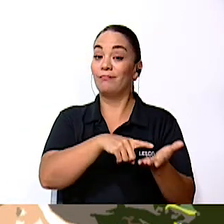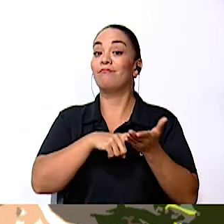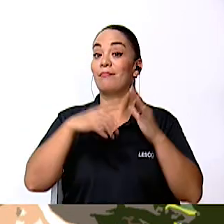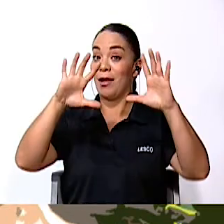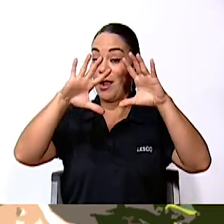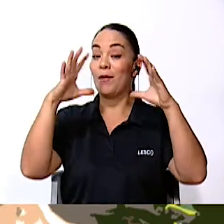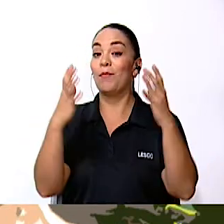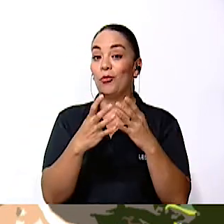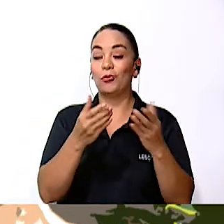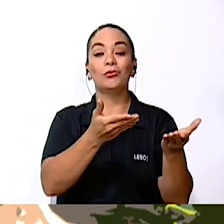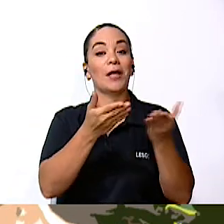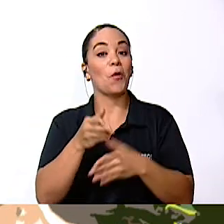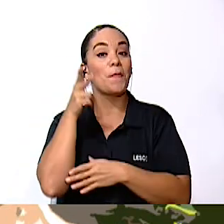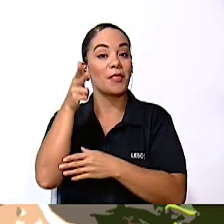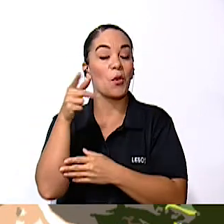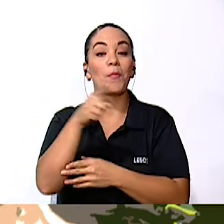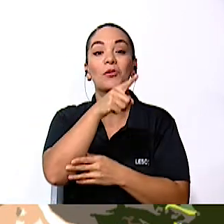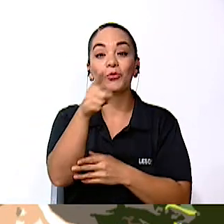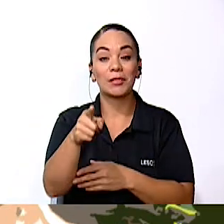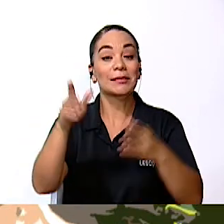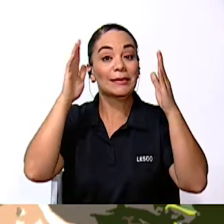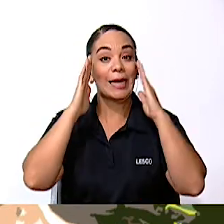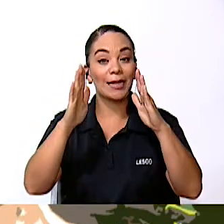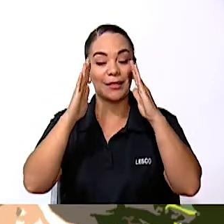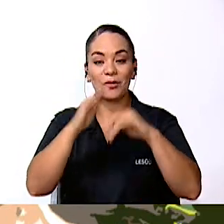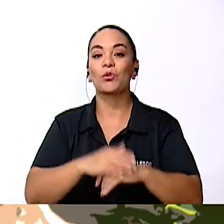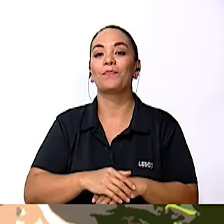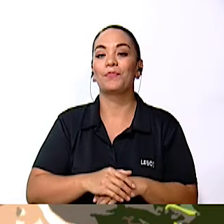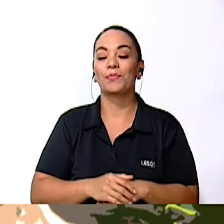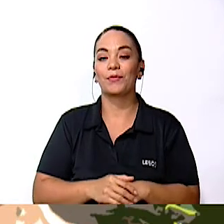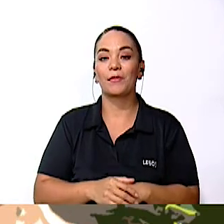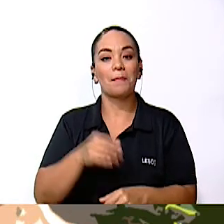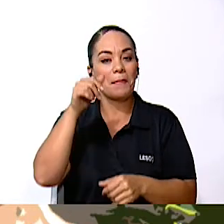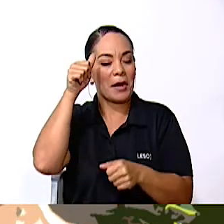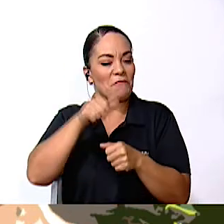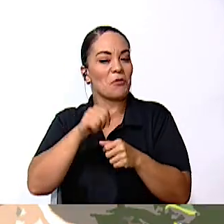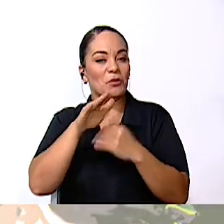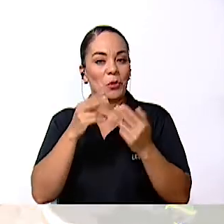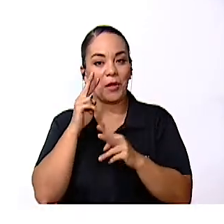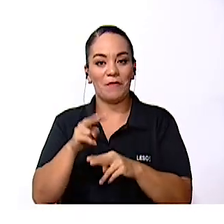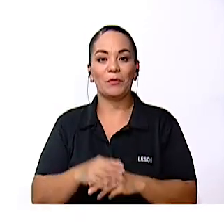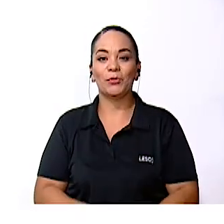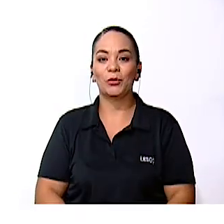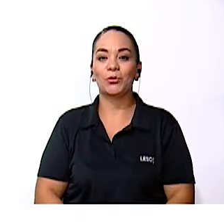traigo Esta cápsula Para que ustedes Pongan atención Y ahora repasamos Lo que vimos